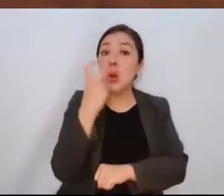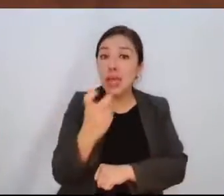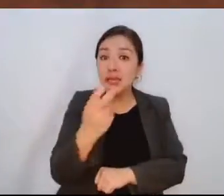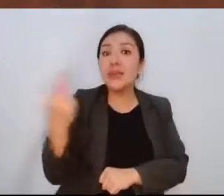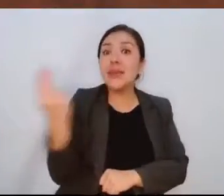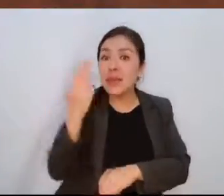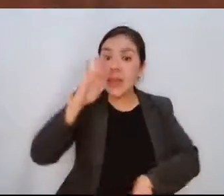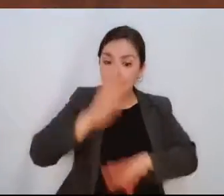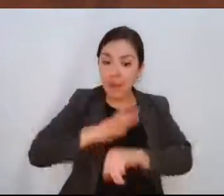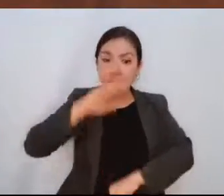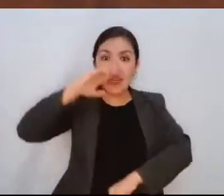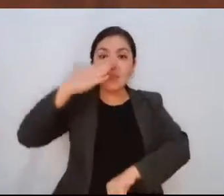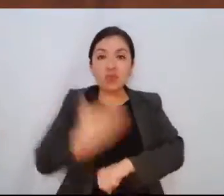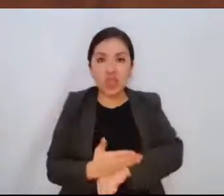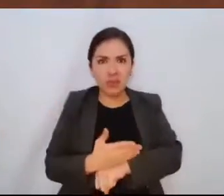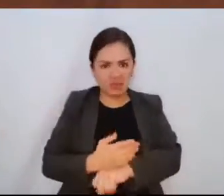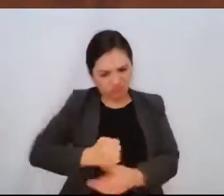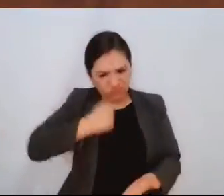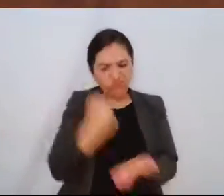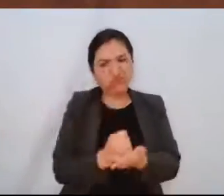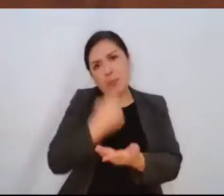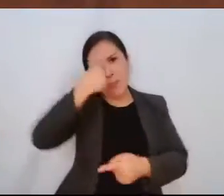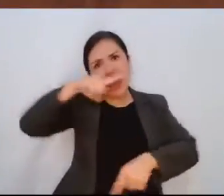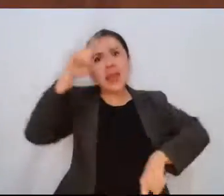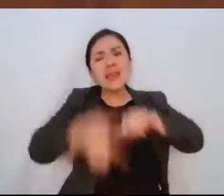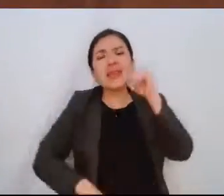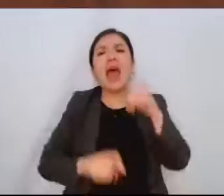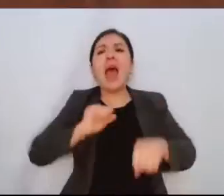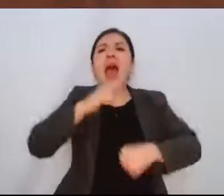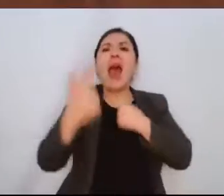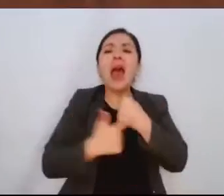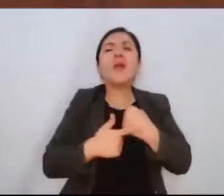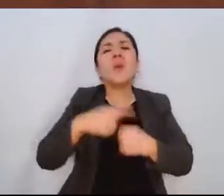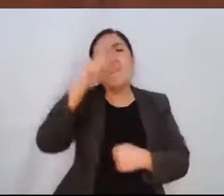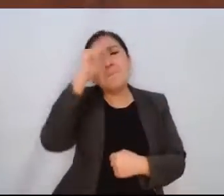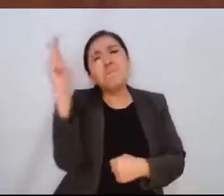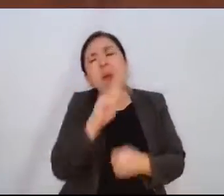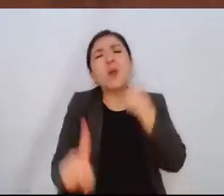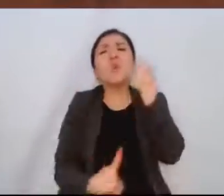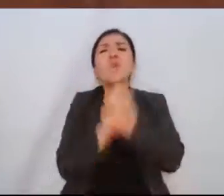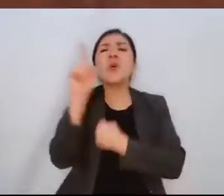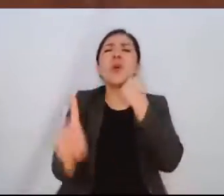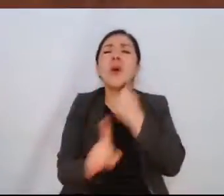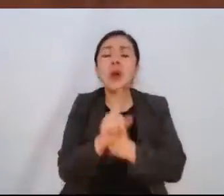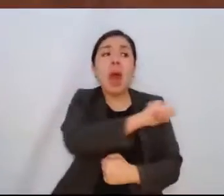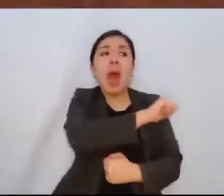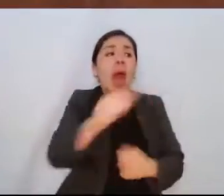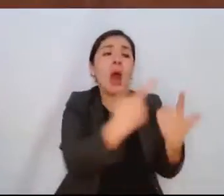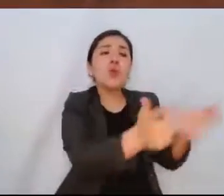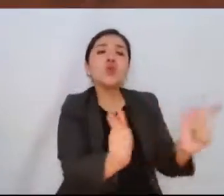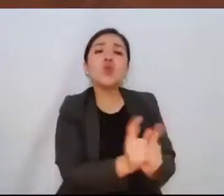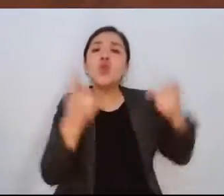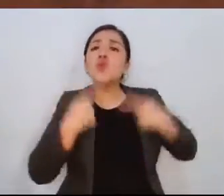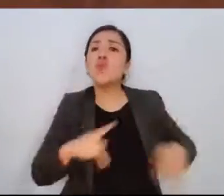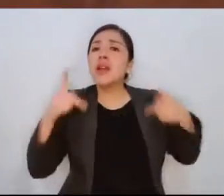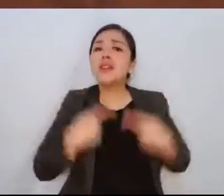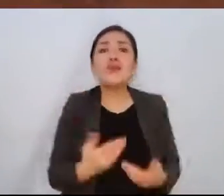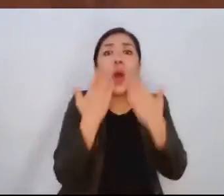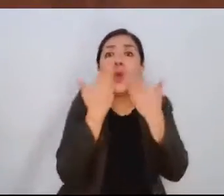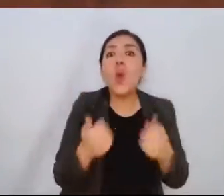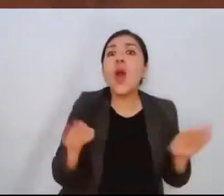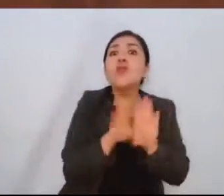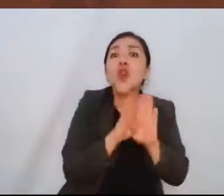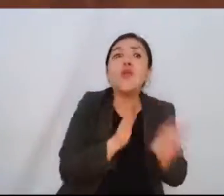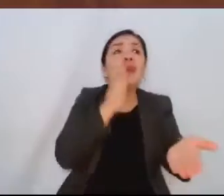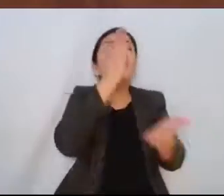más responsable y firmes en acciones para evitar daños de manera irreversible para aquellos grupos vulnerables que no tienen otro medio para llegar a sus